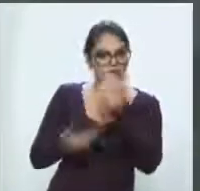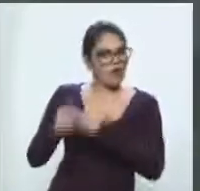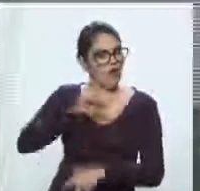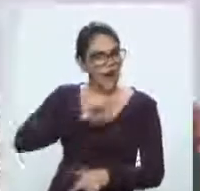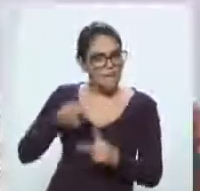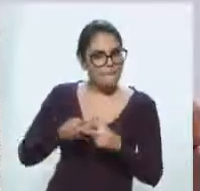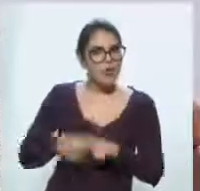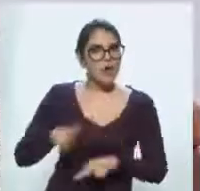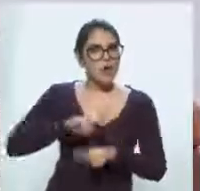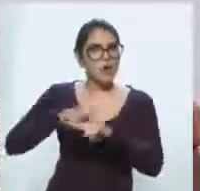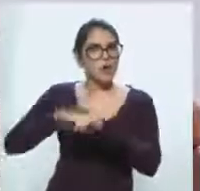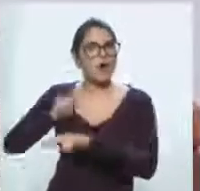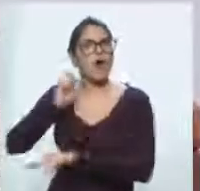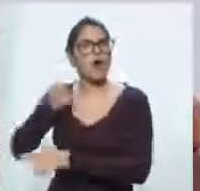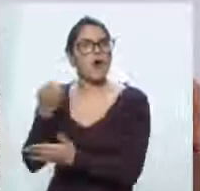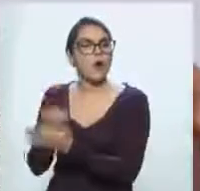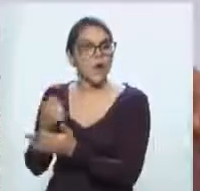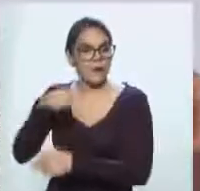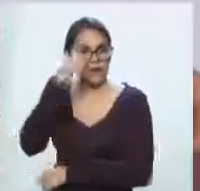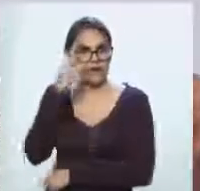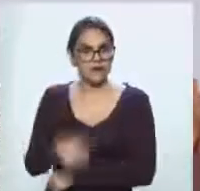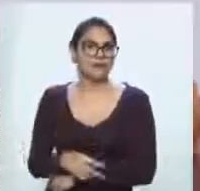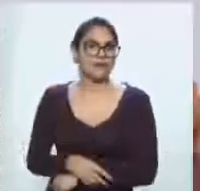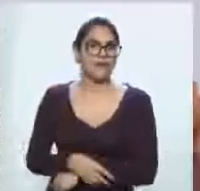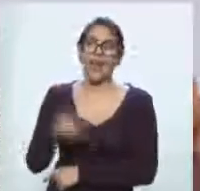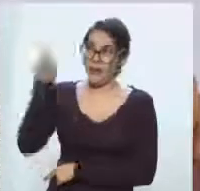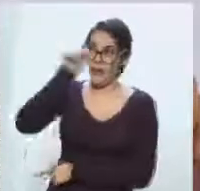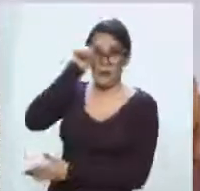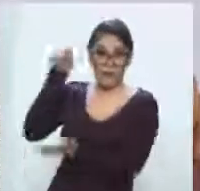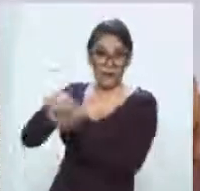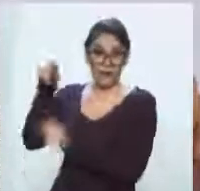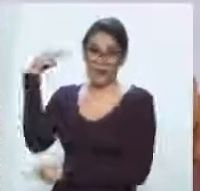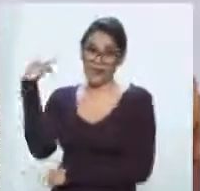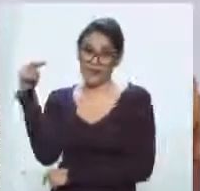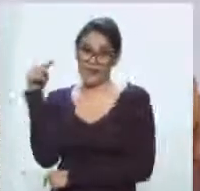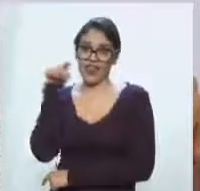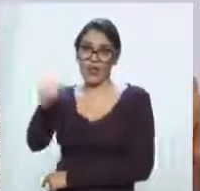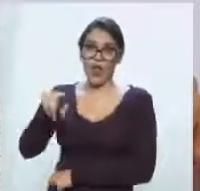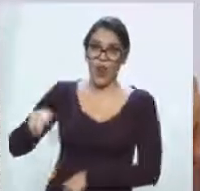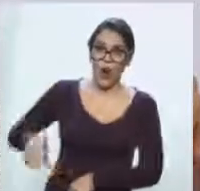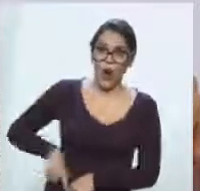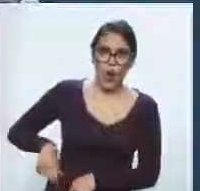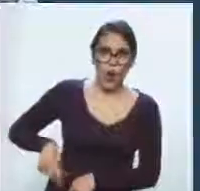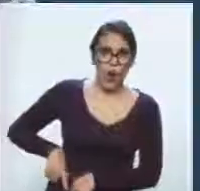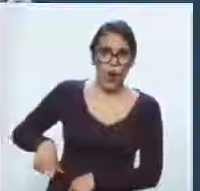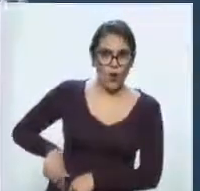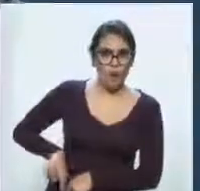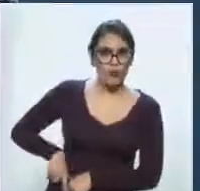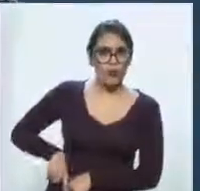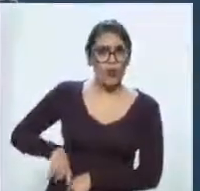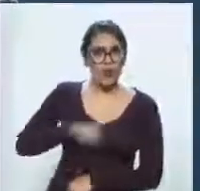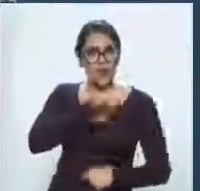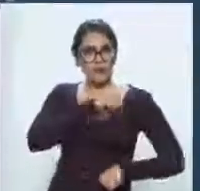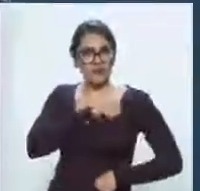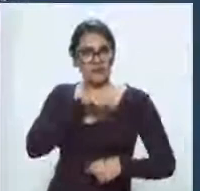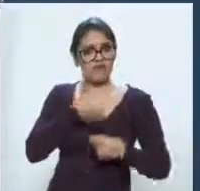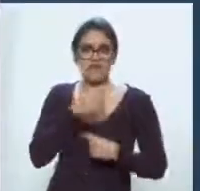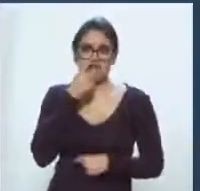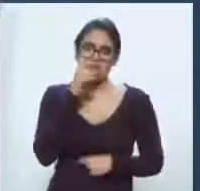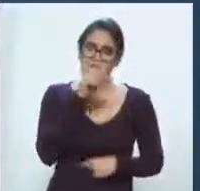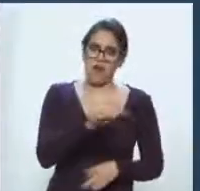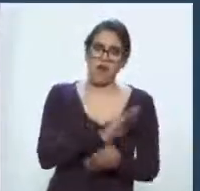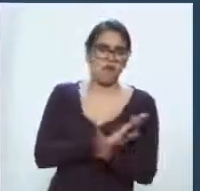semana fue intenso. En Veracruz, el gobernador rechaza intentos separatistas. En Tlaxcala, supimos